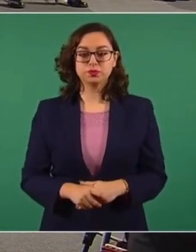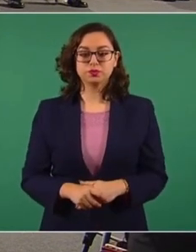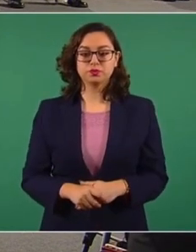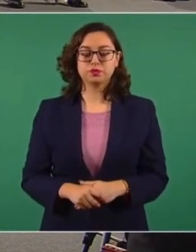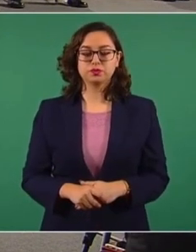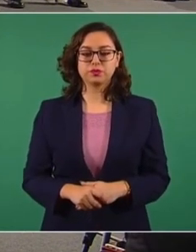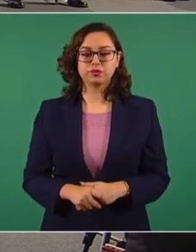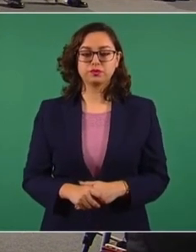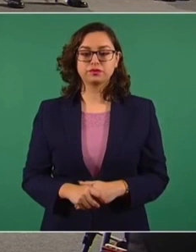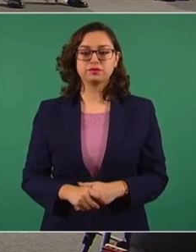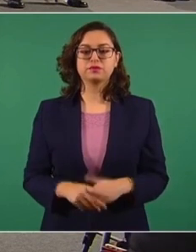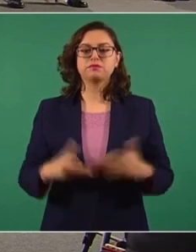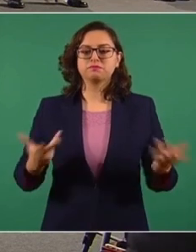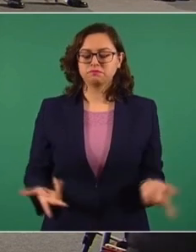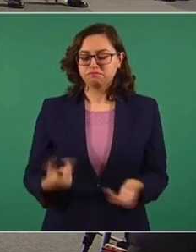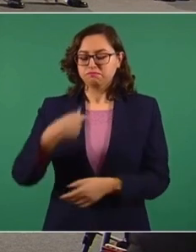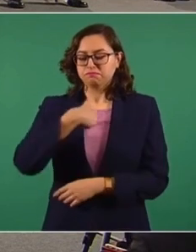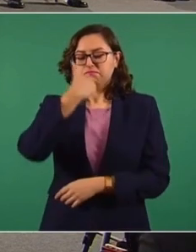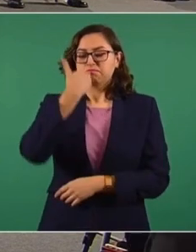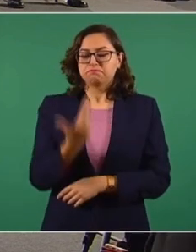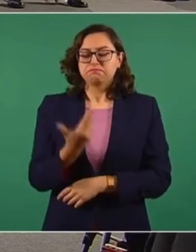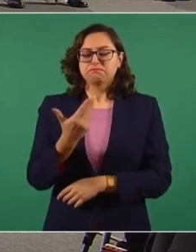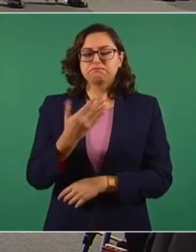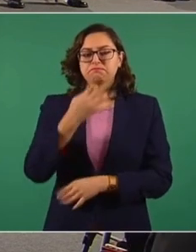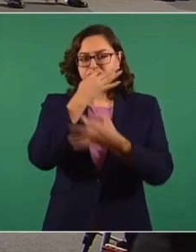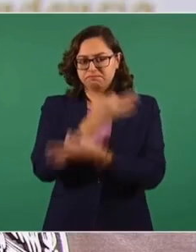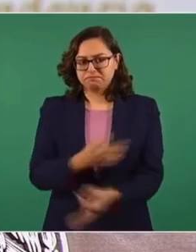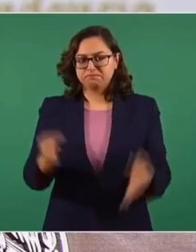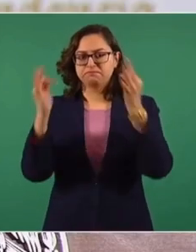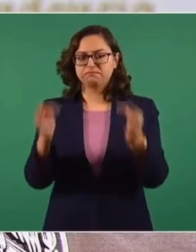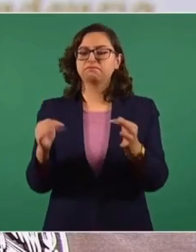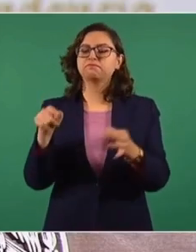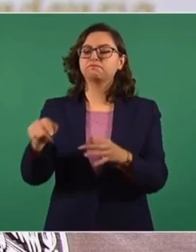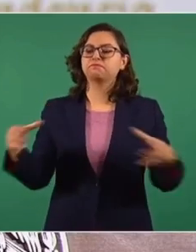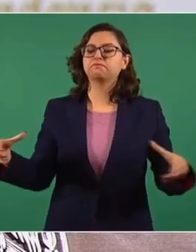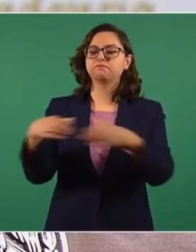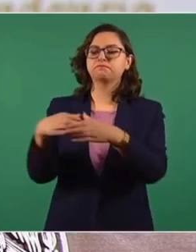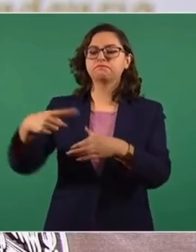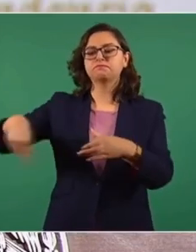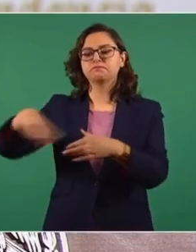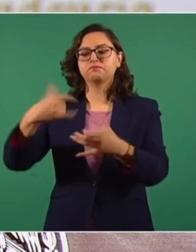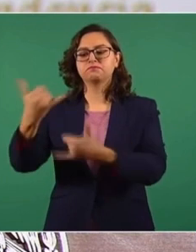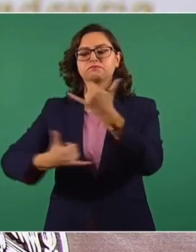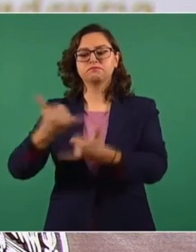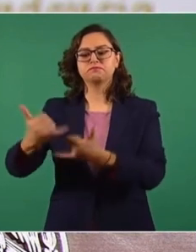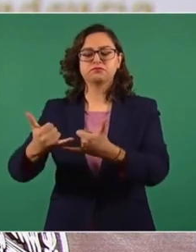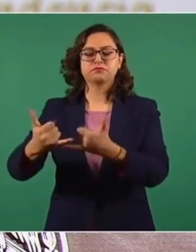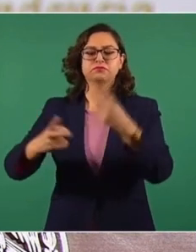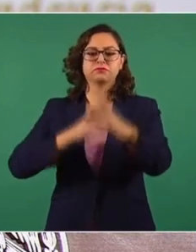la delegación que nos representó en Tokio. Ellos hicieron